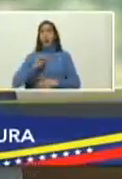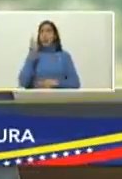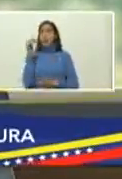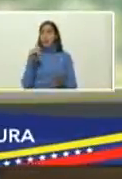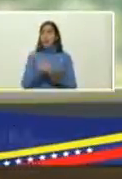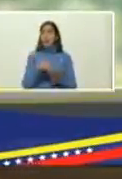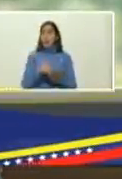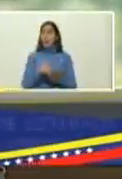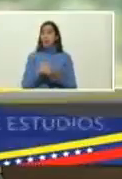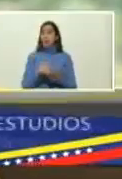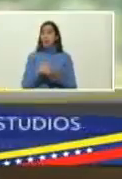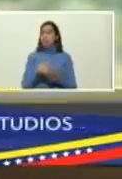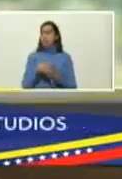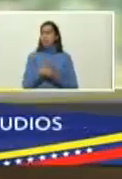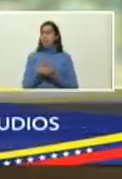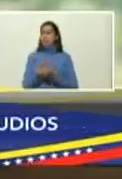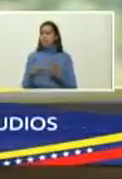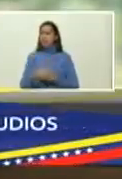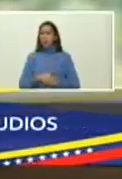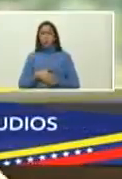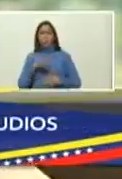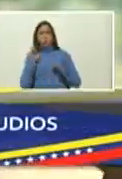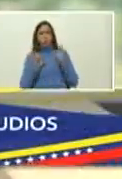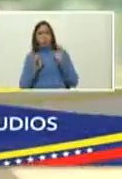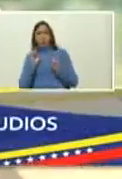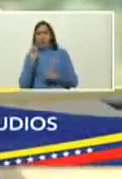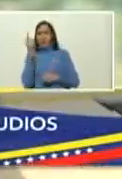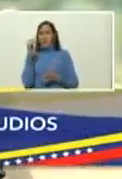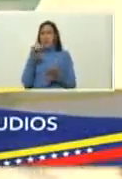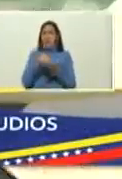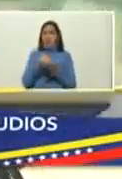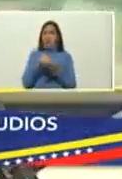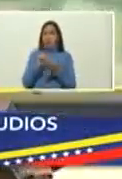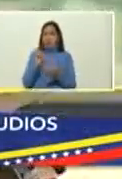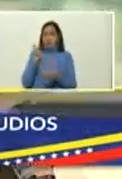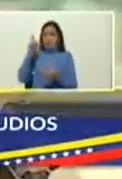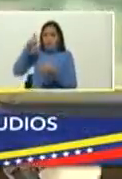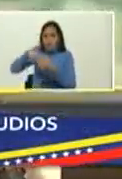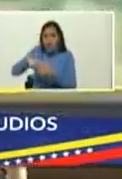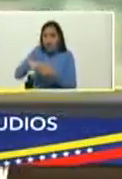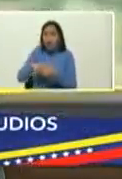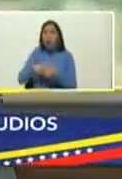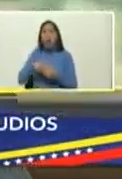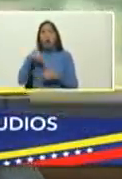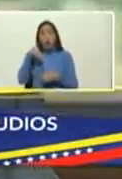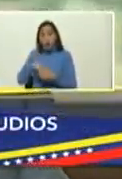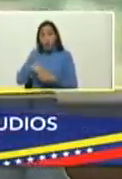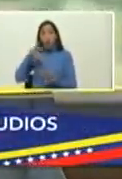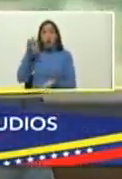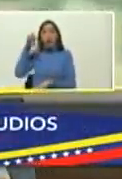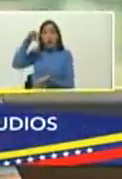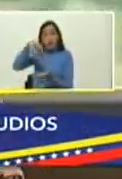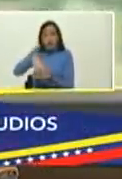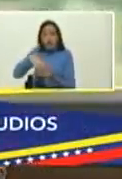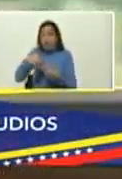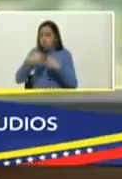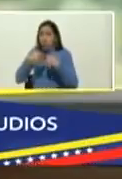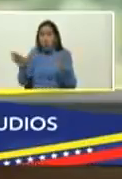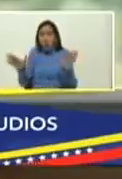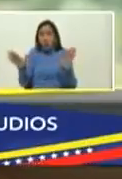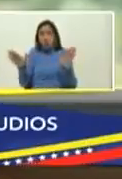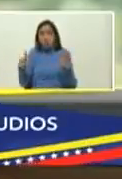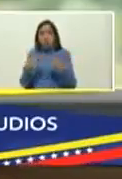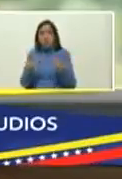que lo hacen nos refieren con mucha emoción que era la primera vez que ingresaban en estos espacios del parlamento nacional